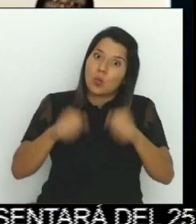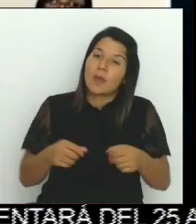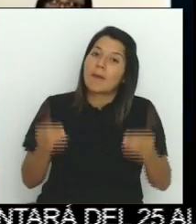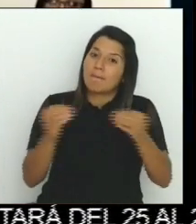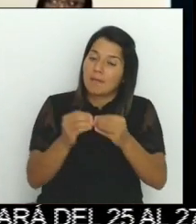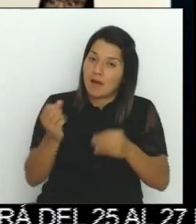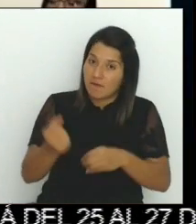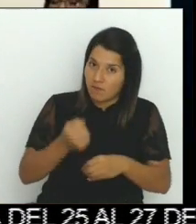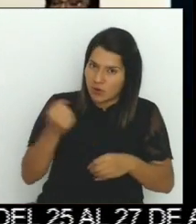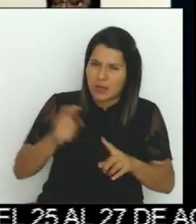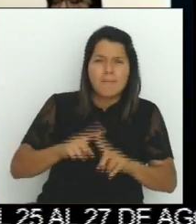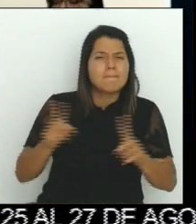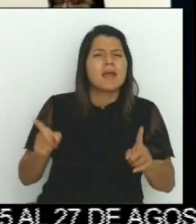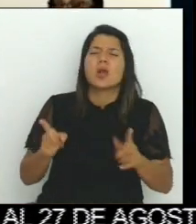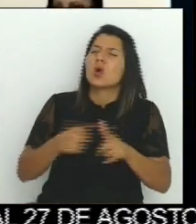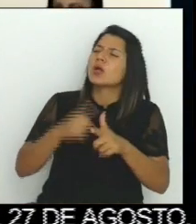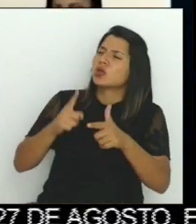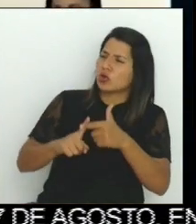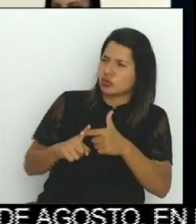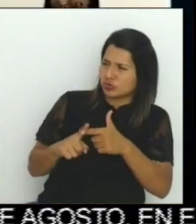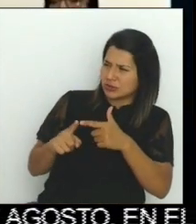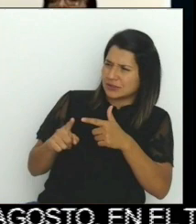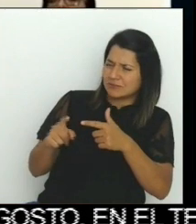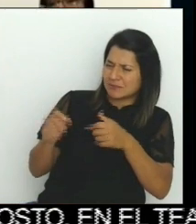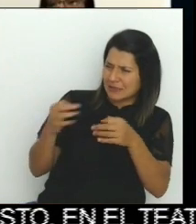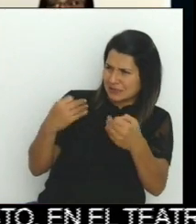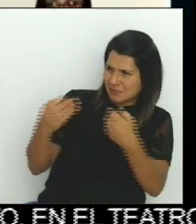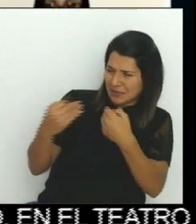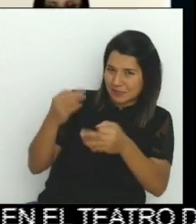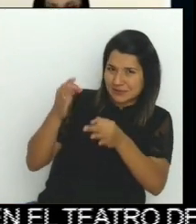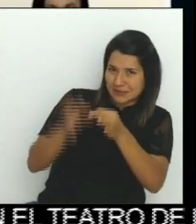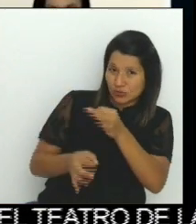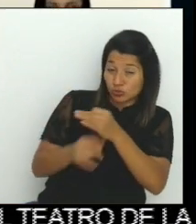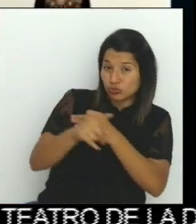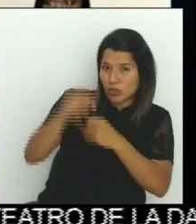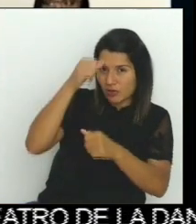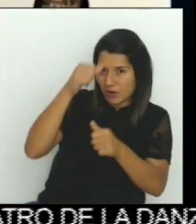en términos muy prácticos, señor ministro, acuérdese que aquí somos gente de acción.